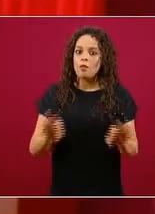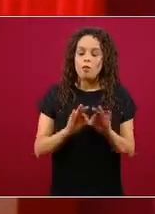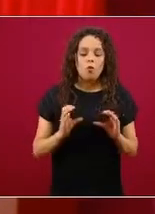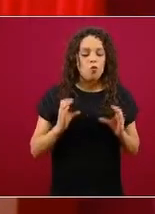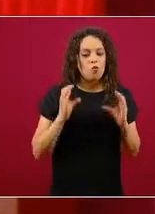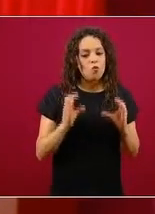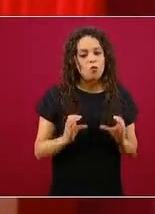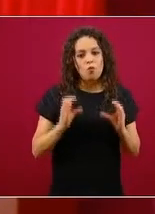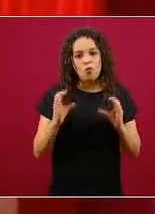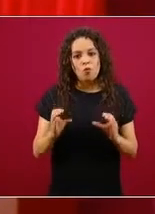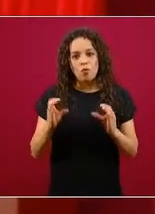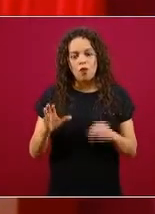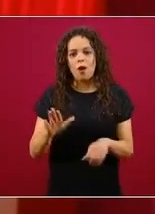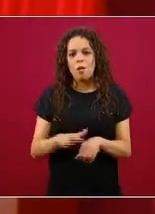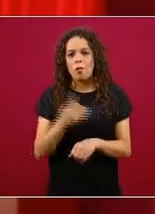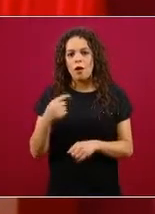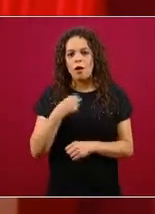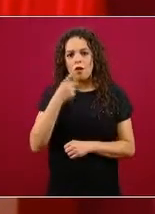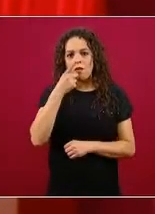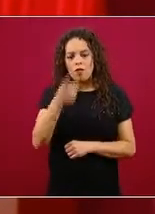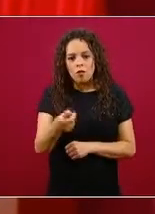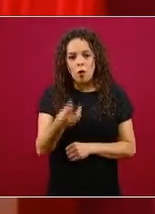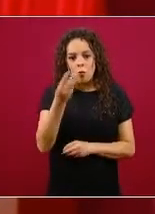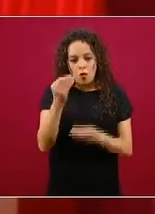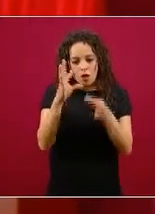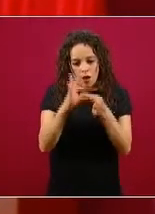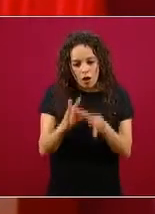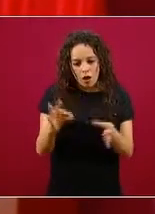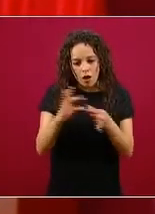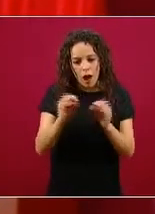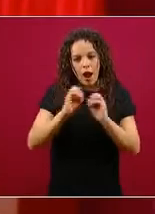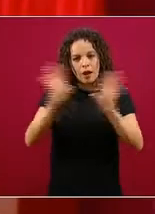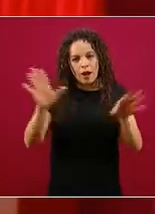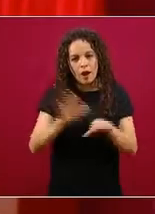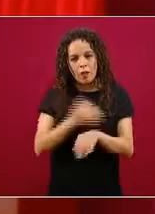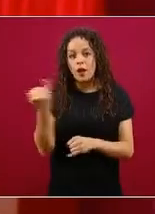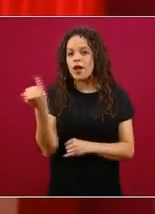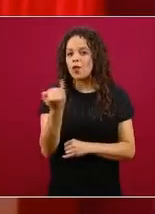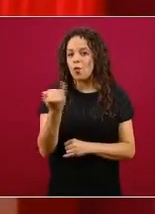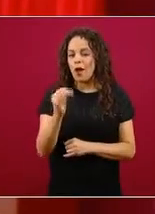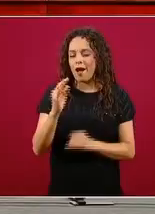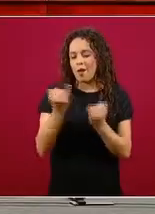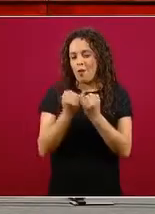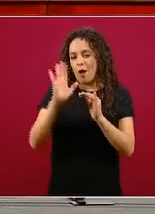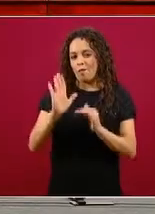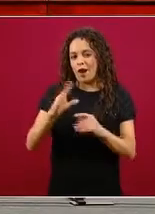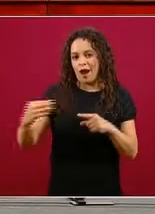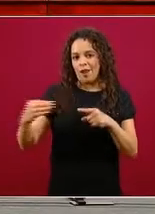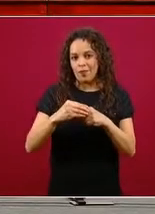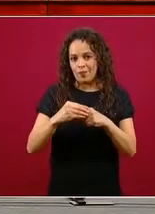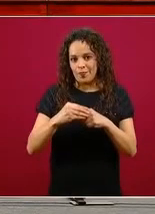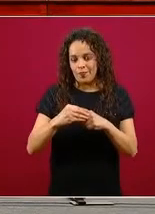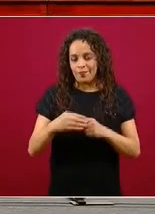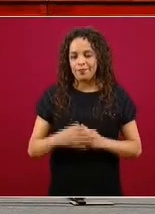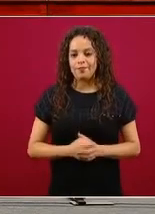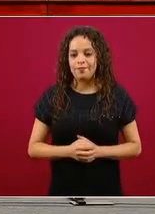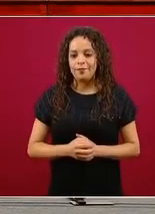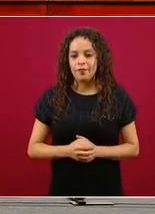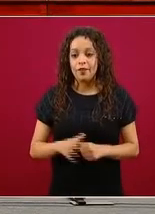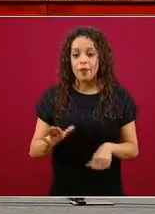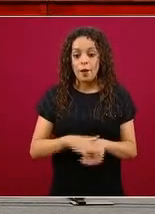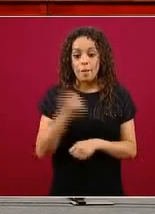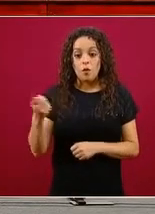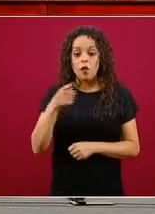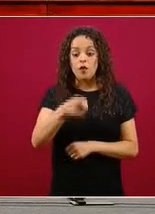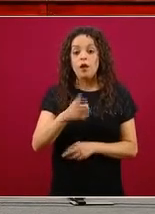digo con tanto énfasis porque así como los oxímetros en cuanto salió el resultado preliminar de la universidad